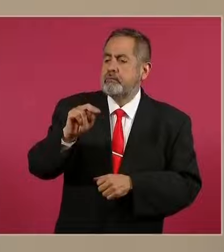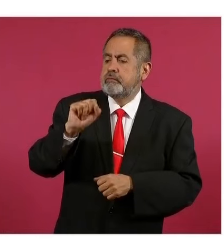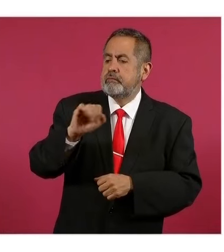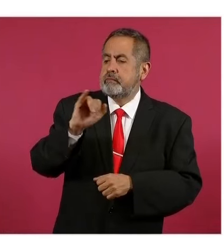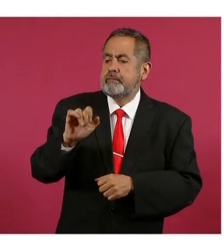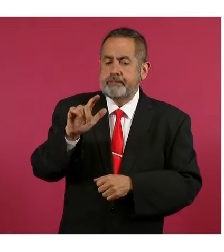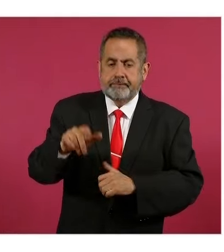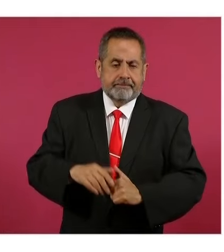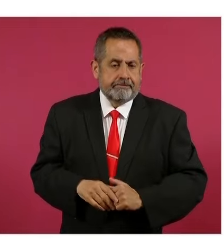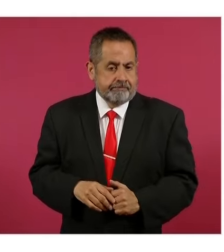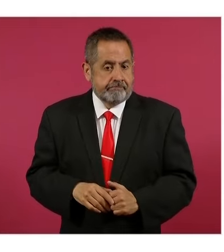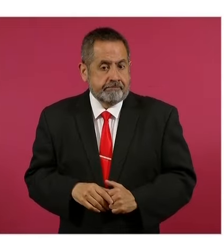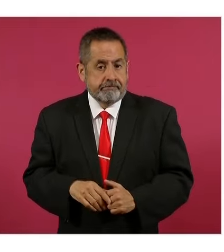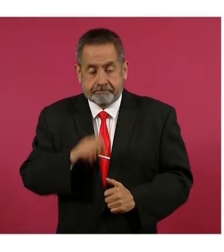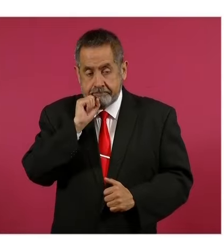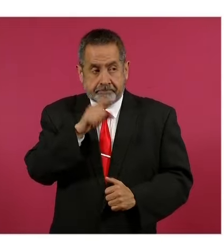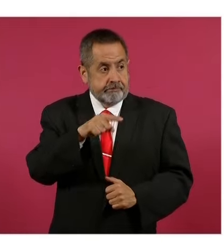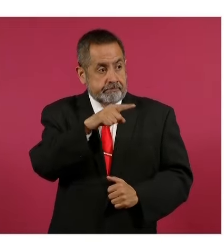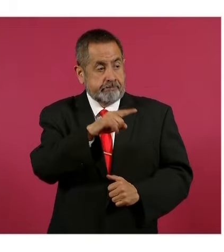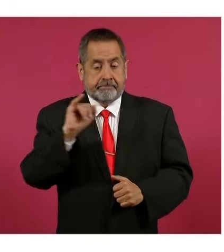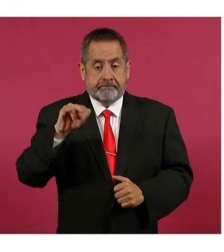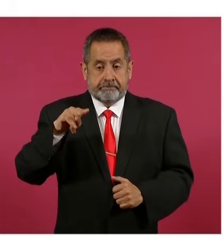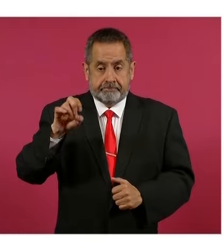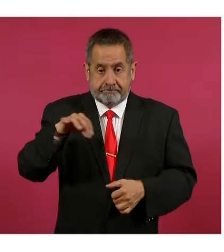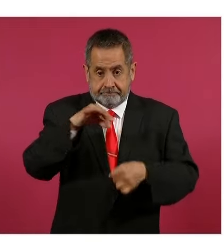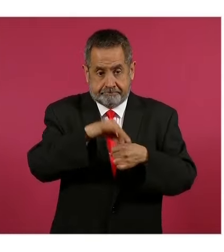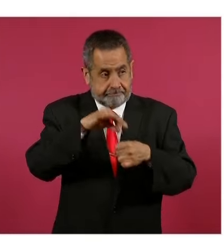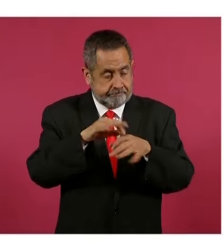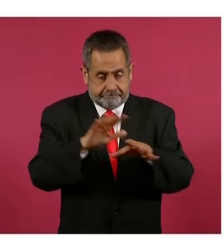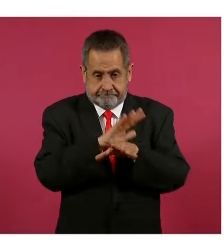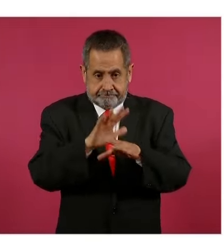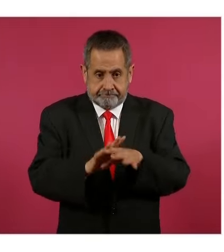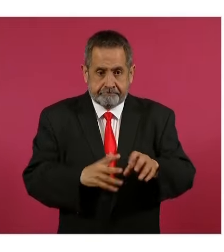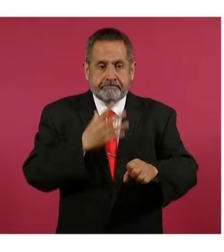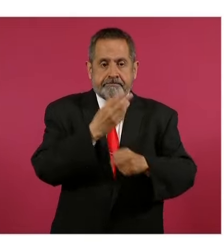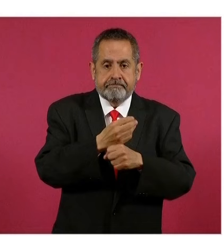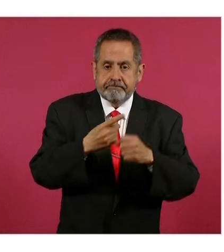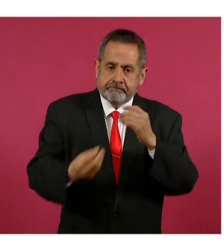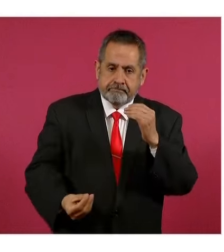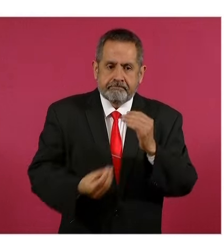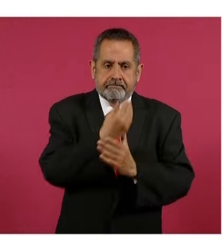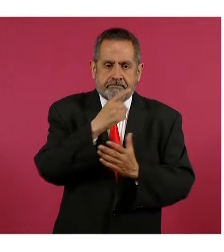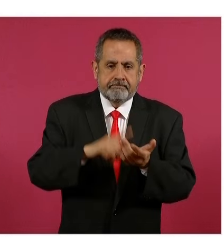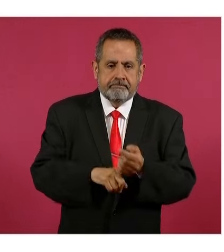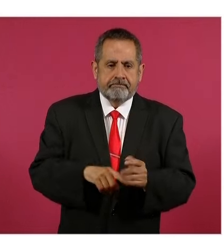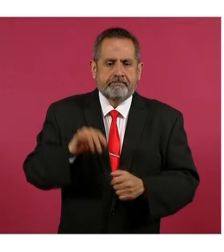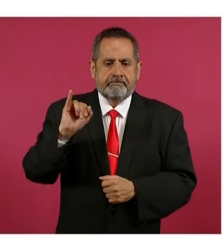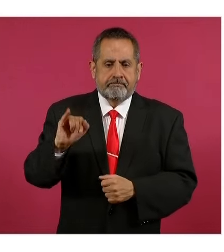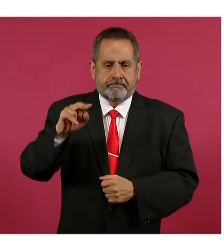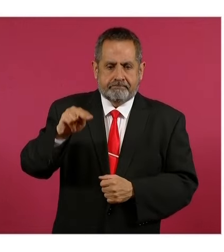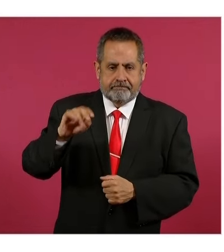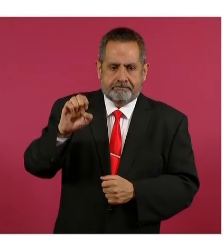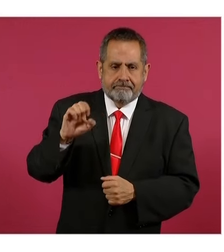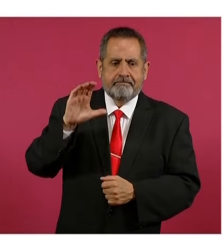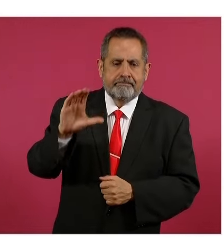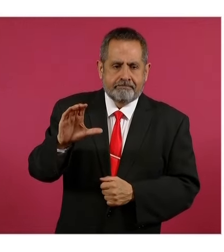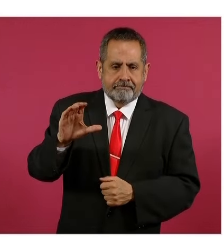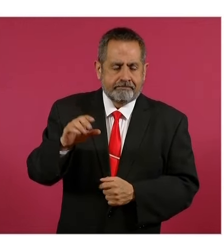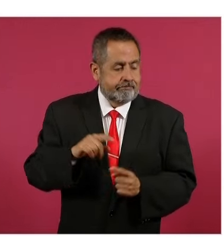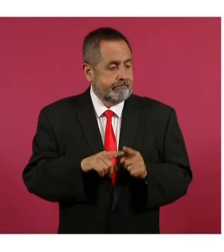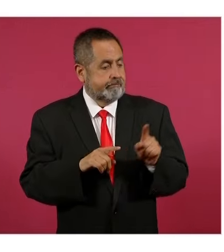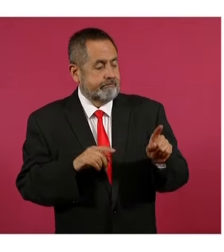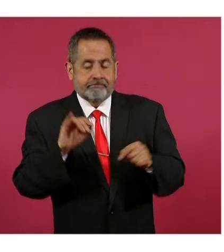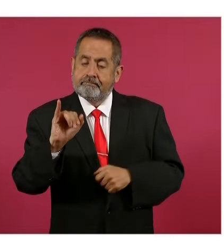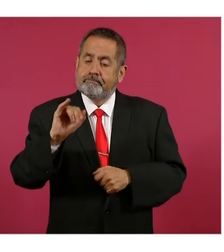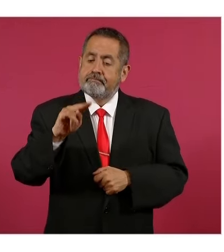autoridades electorales. El Instituto Nacional de Elecciones y Consultas, el INEC, sustituye al INE